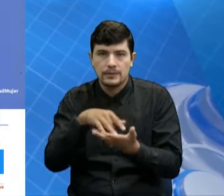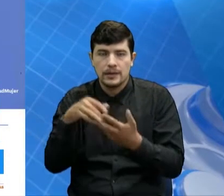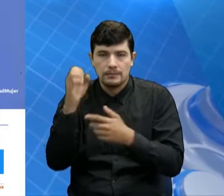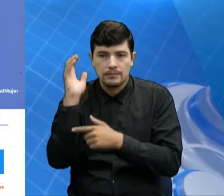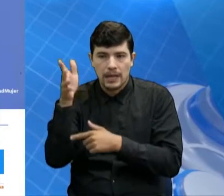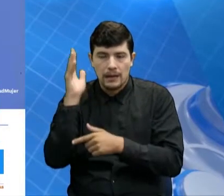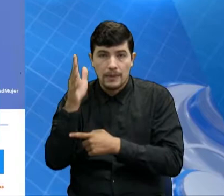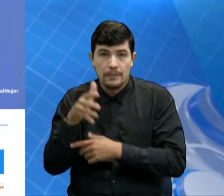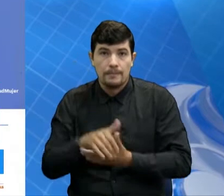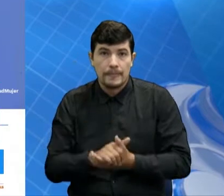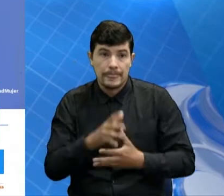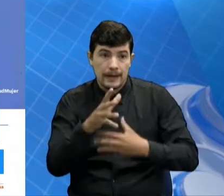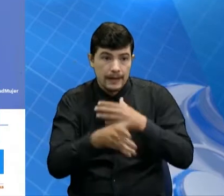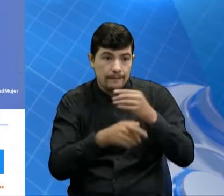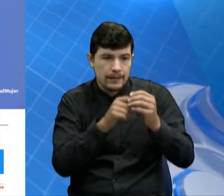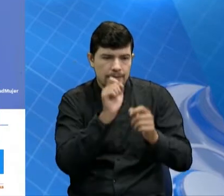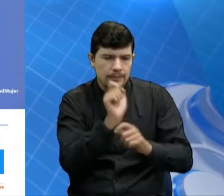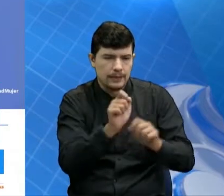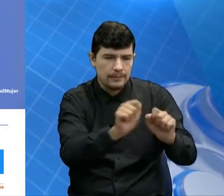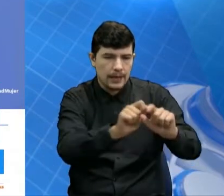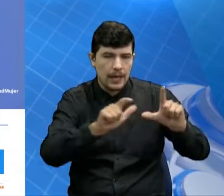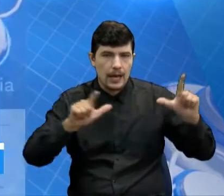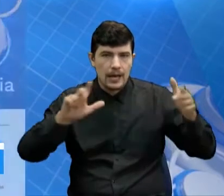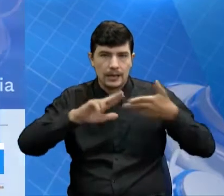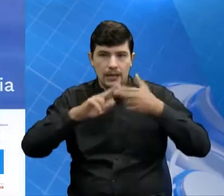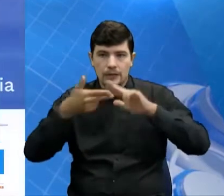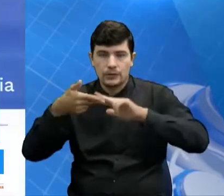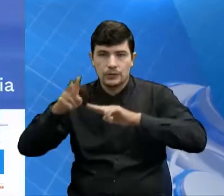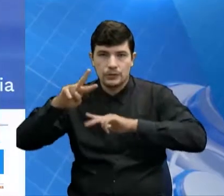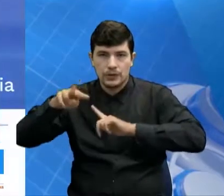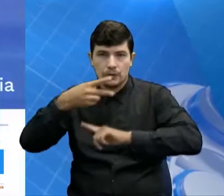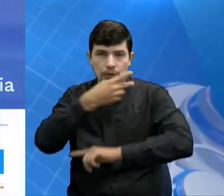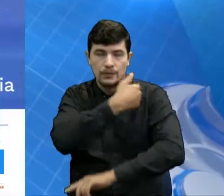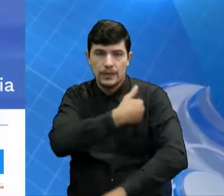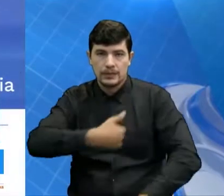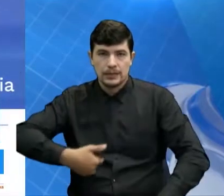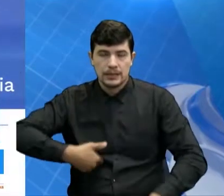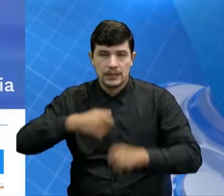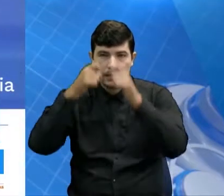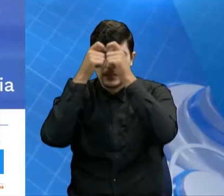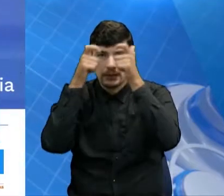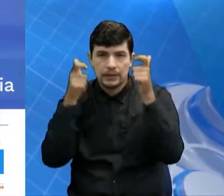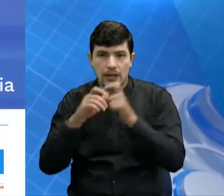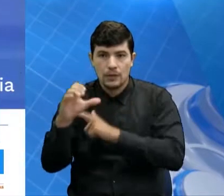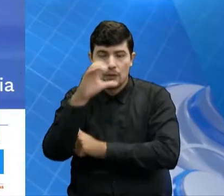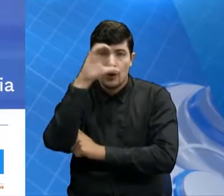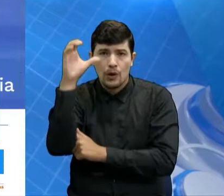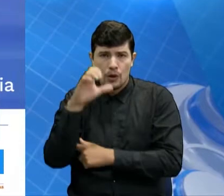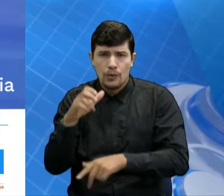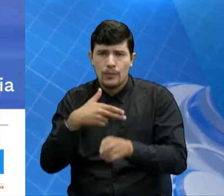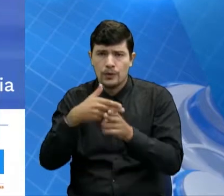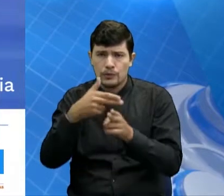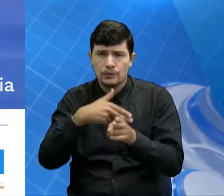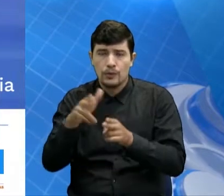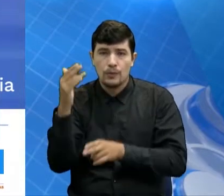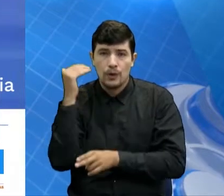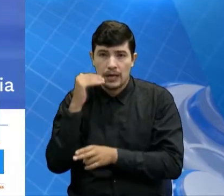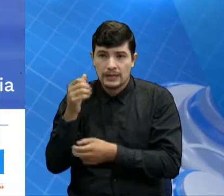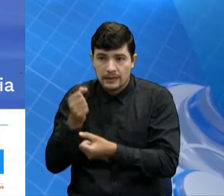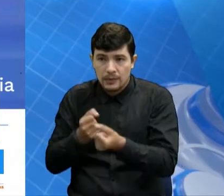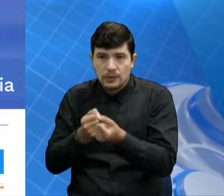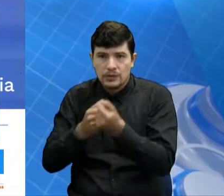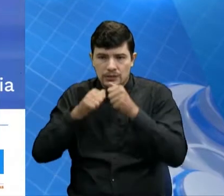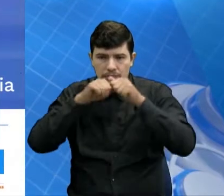ello, hay un link directamente articulado con la vicepresidencia de la República, que vamos a estar transmitiéndolo para las mujeres emprendedoras.